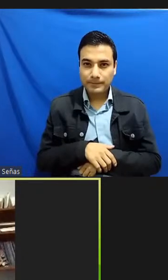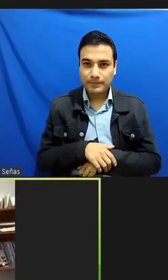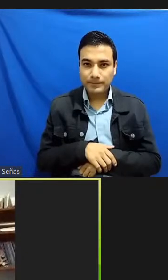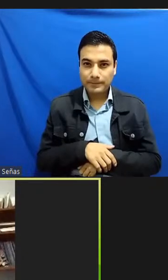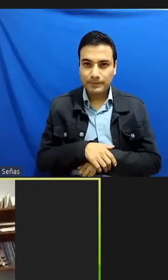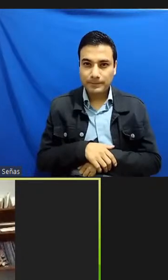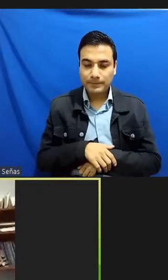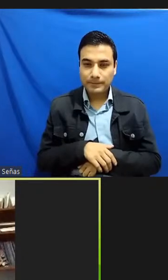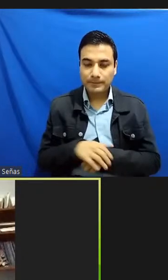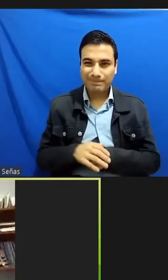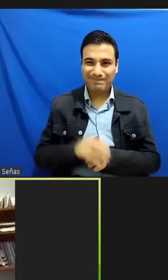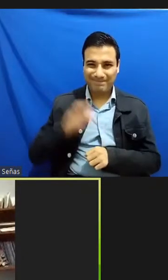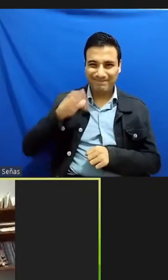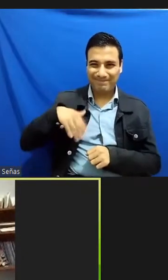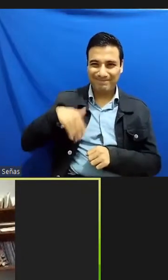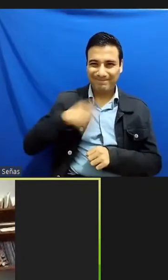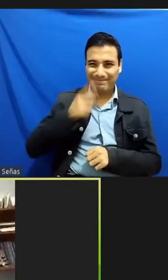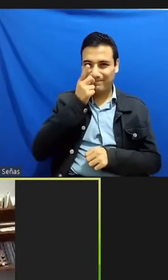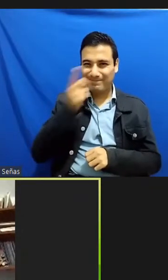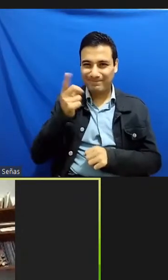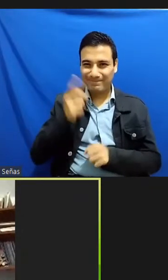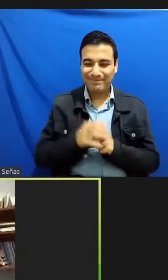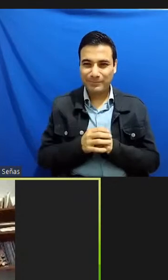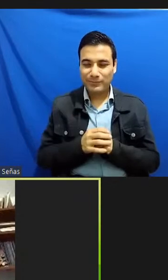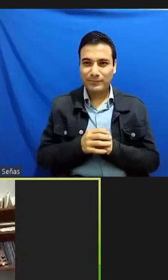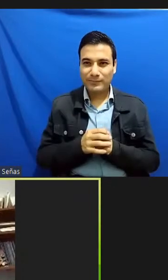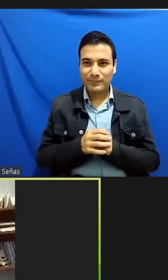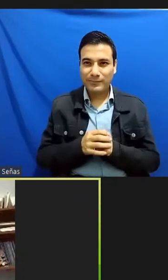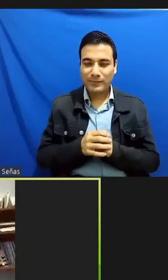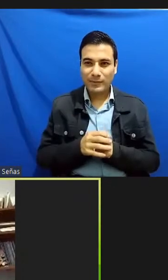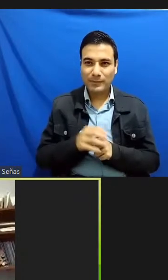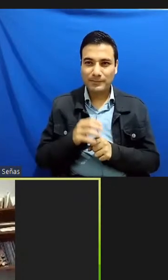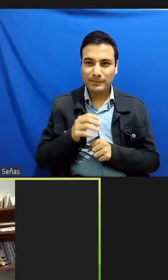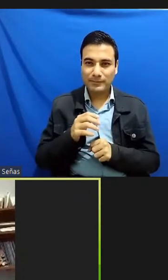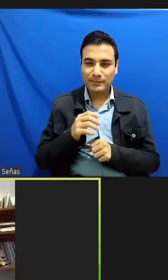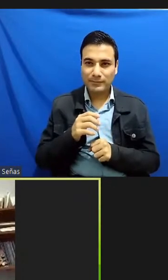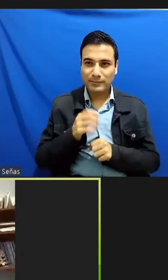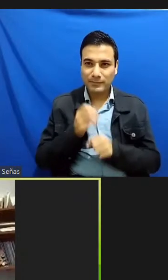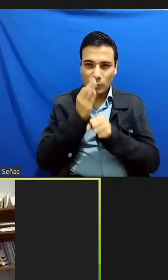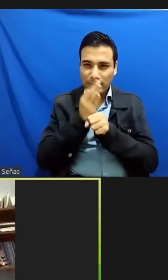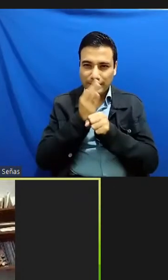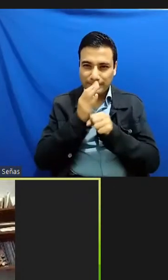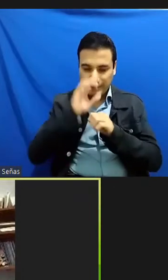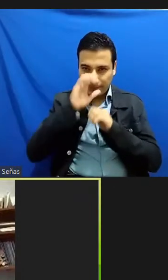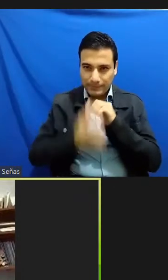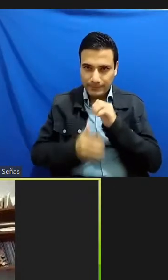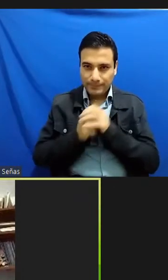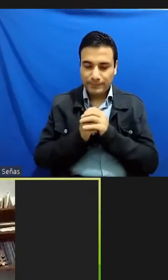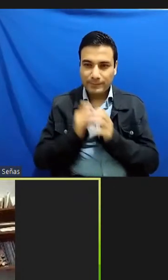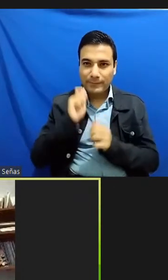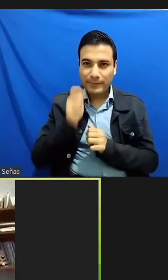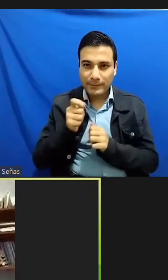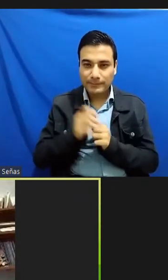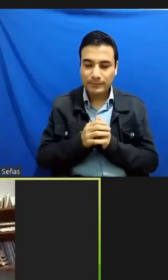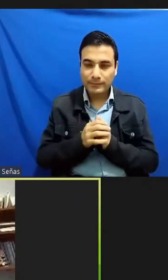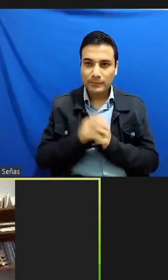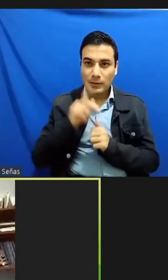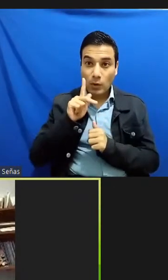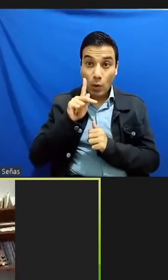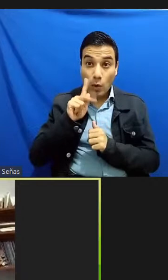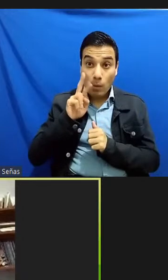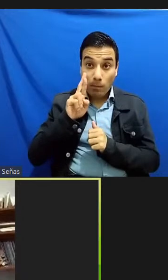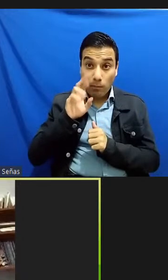del dispositivo de escritura que debemos muy puntualmente cerrar con esta idea del sin prótesis o incluso